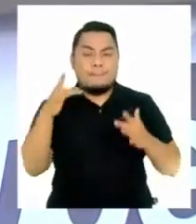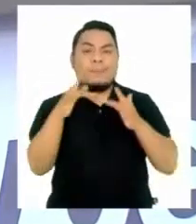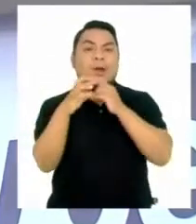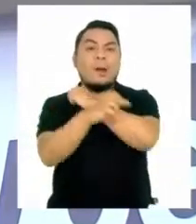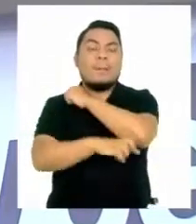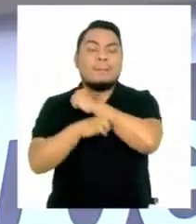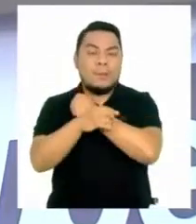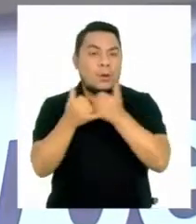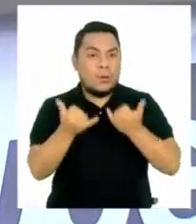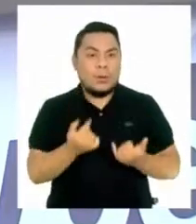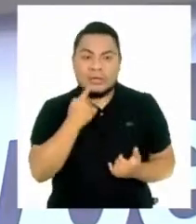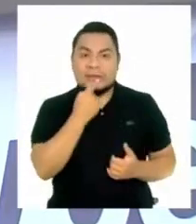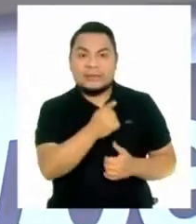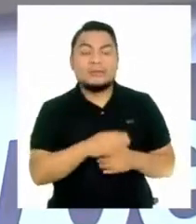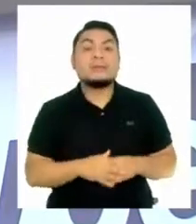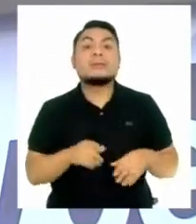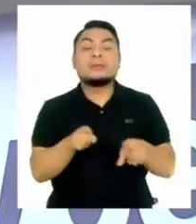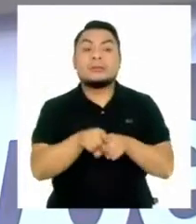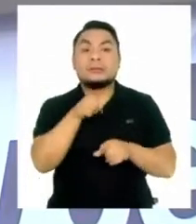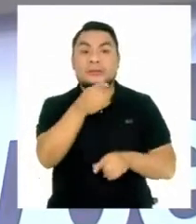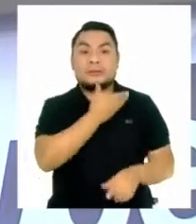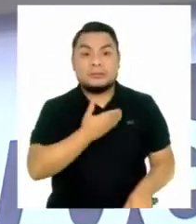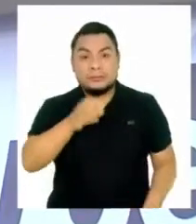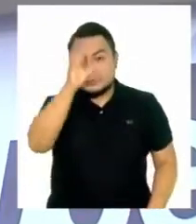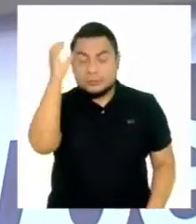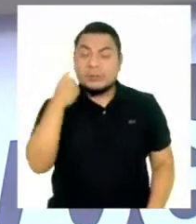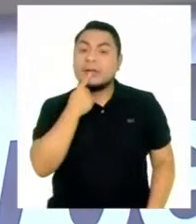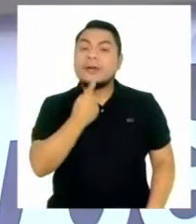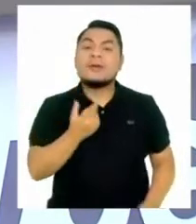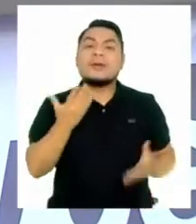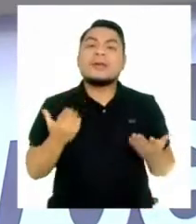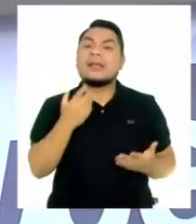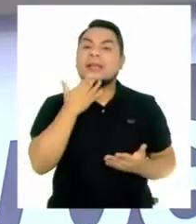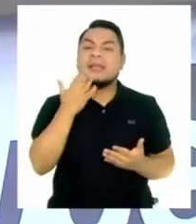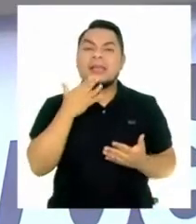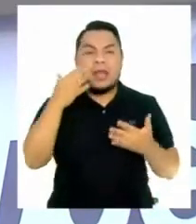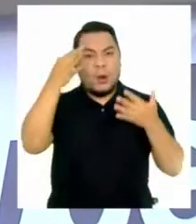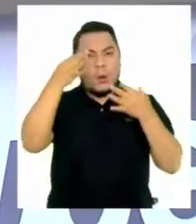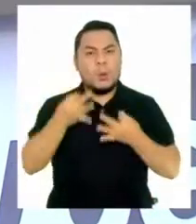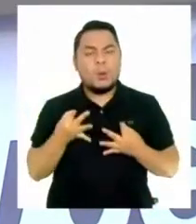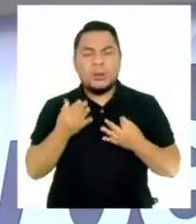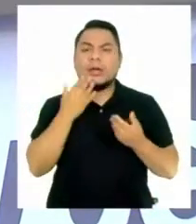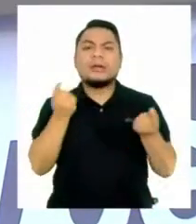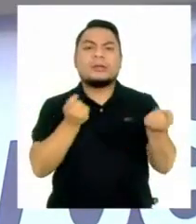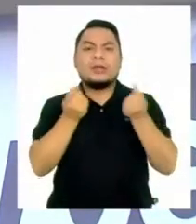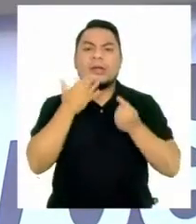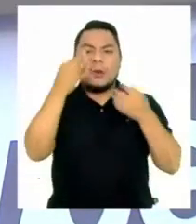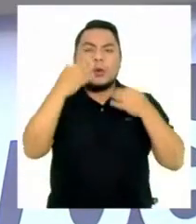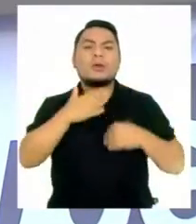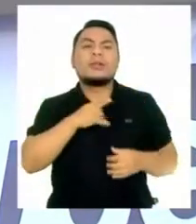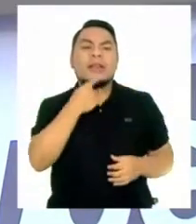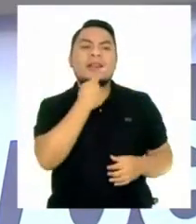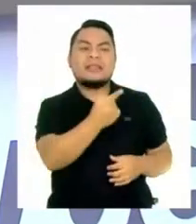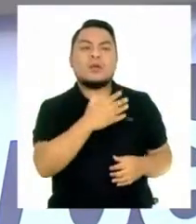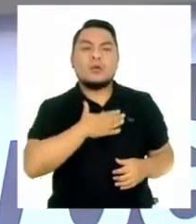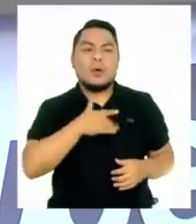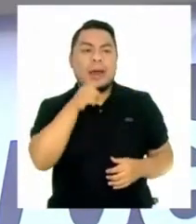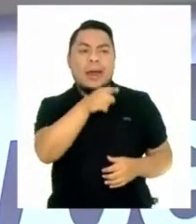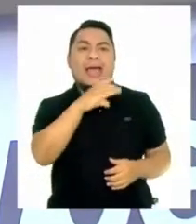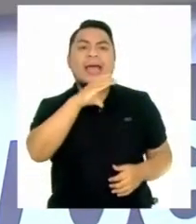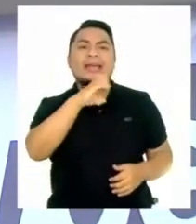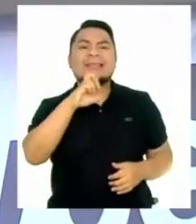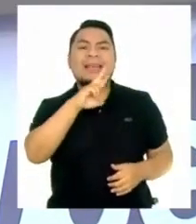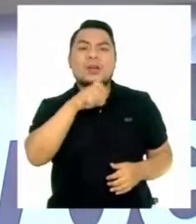de la república. Así es, el mandatario dijo además que quien toma las decisiones de gobierno es él y no